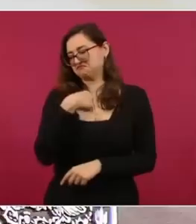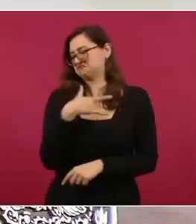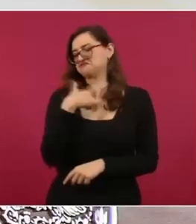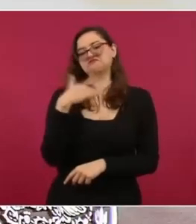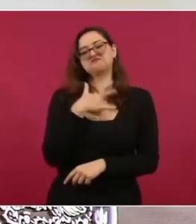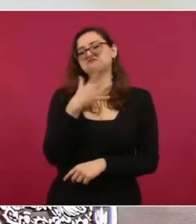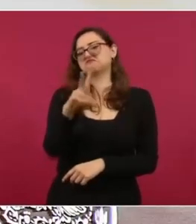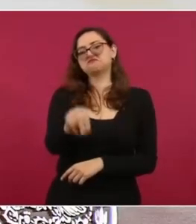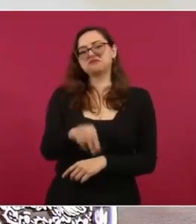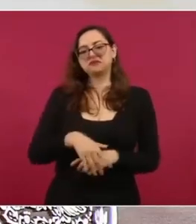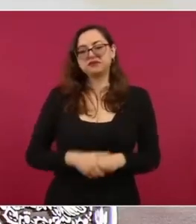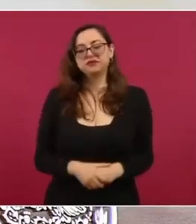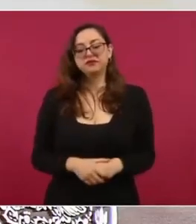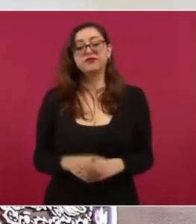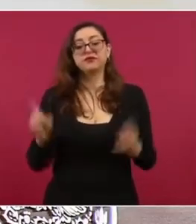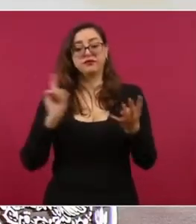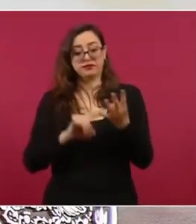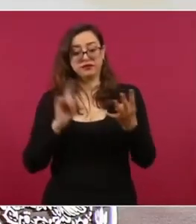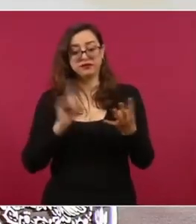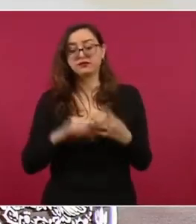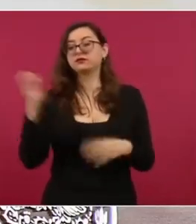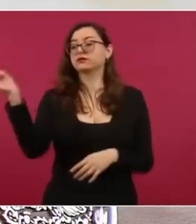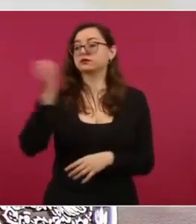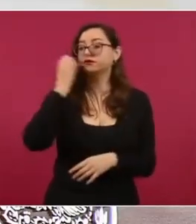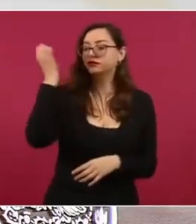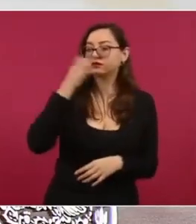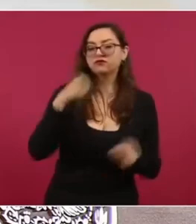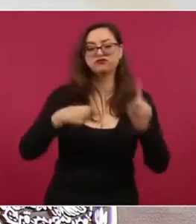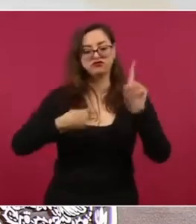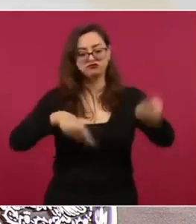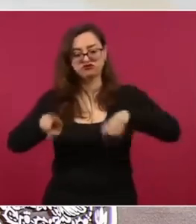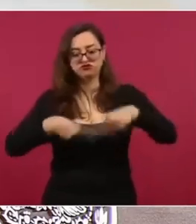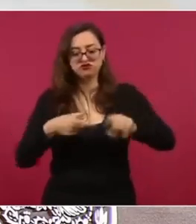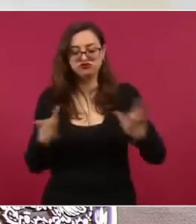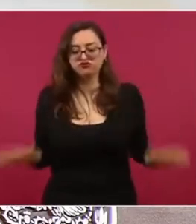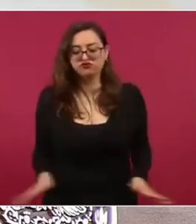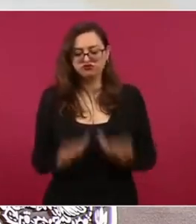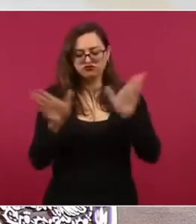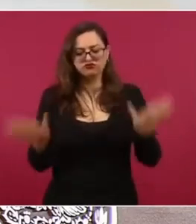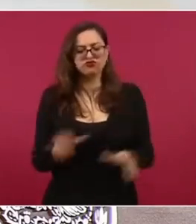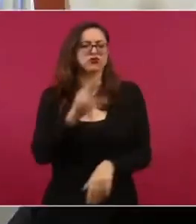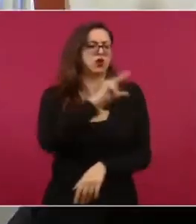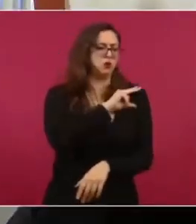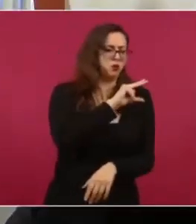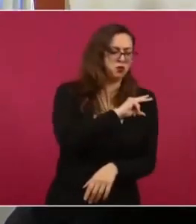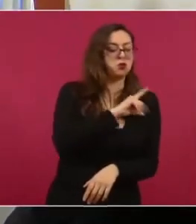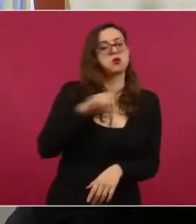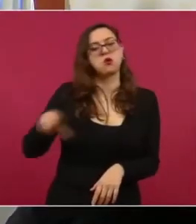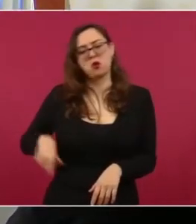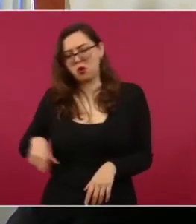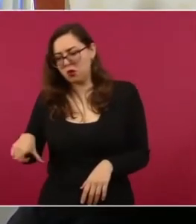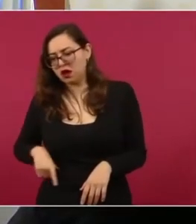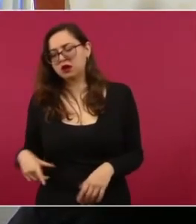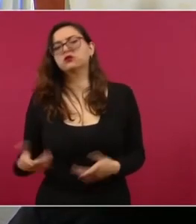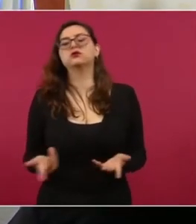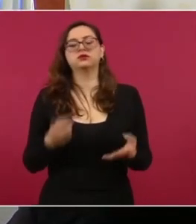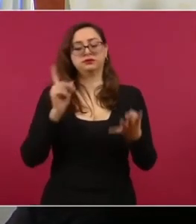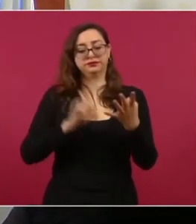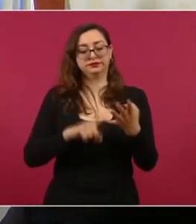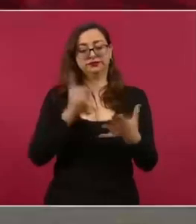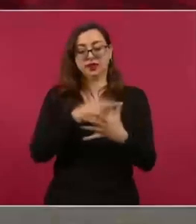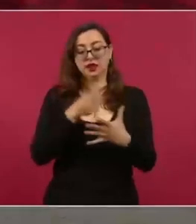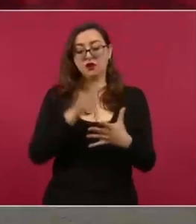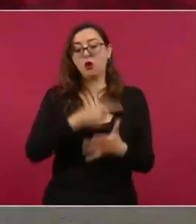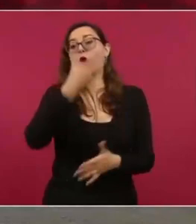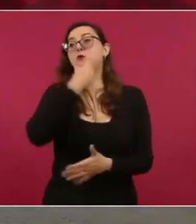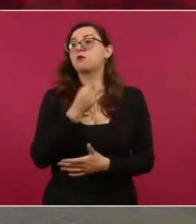fomentar la creación de escuelas de fútbol públicas y privadas, corregir la desigualdad entre hombres y mujeres, y debe ser